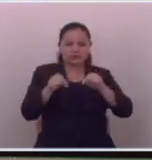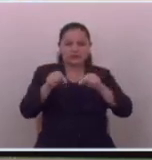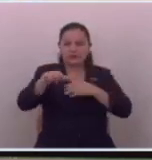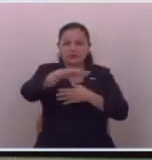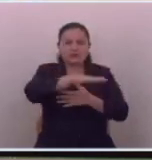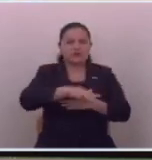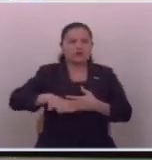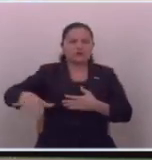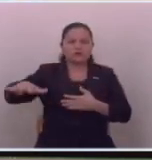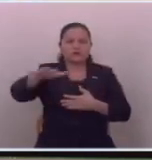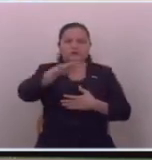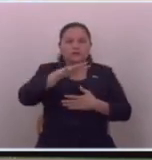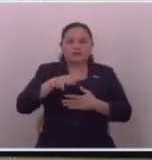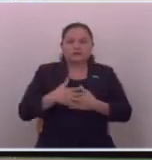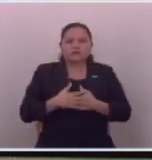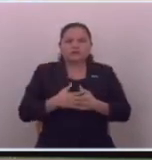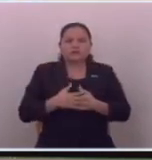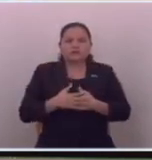territorios